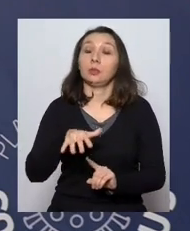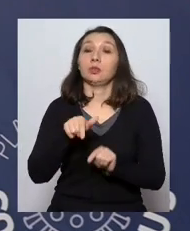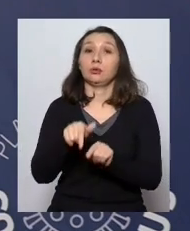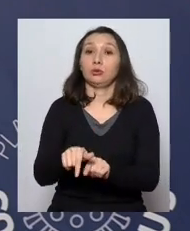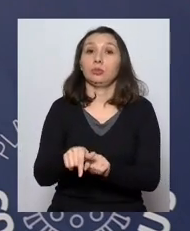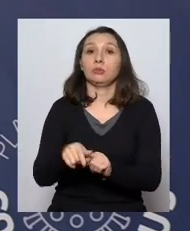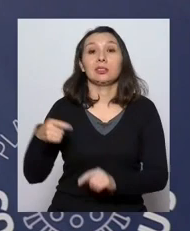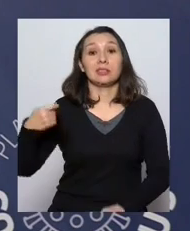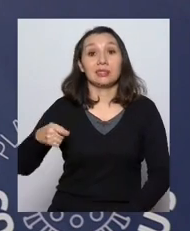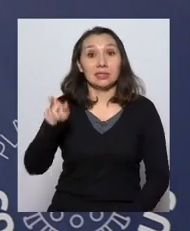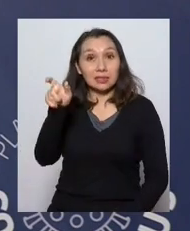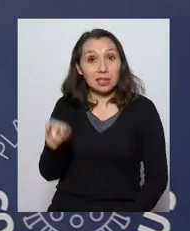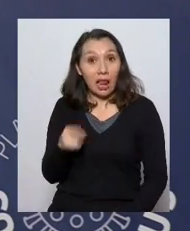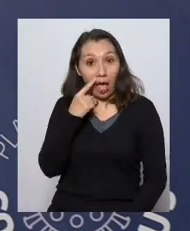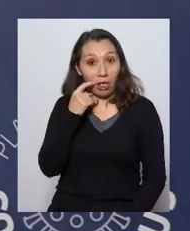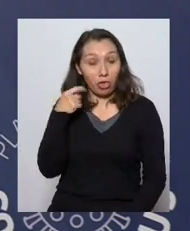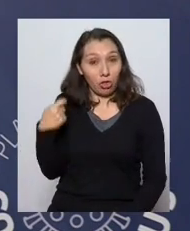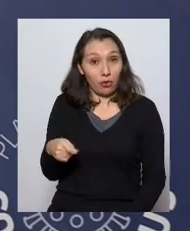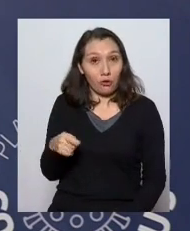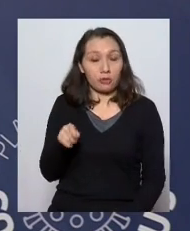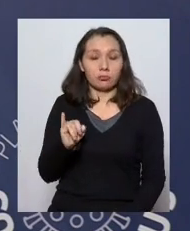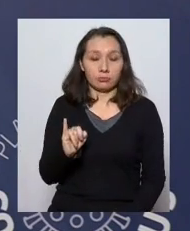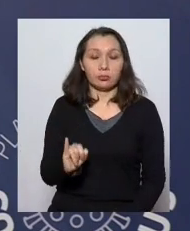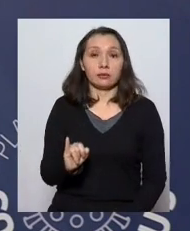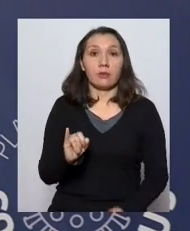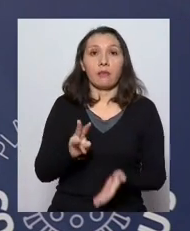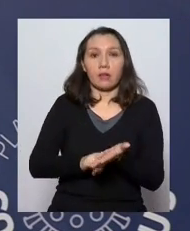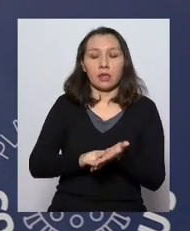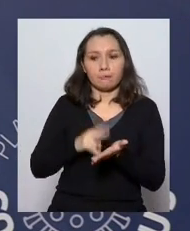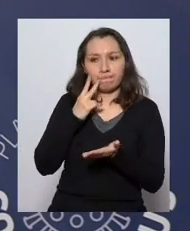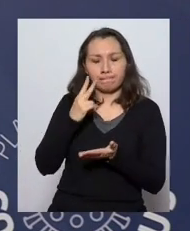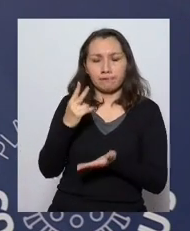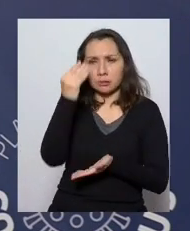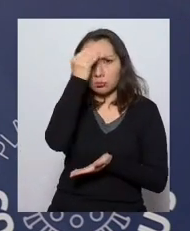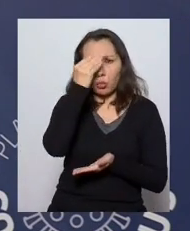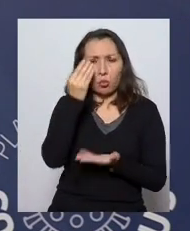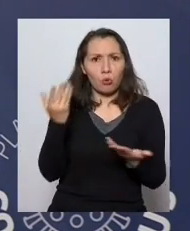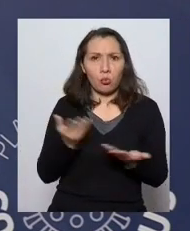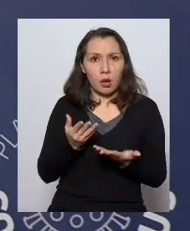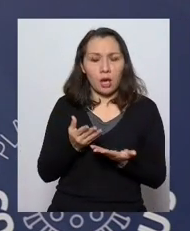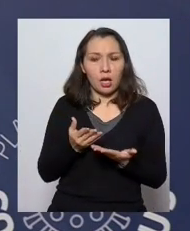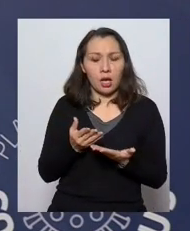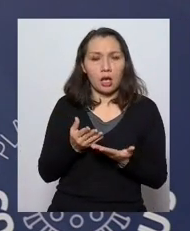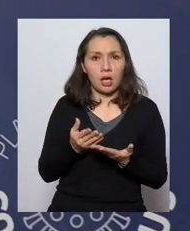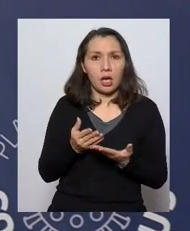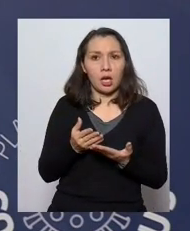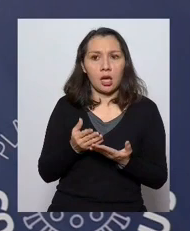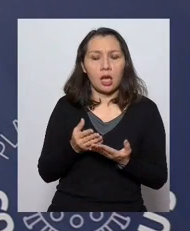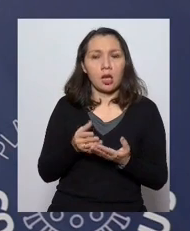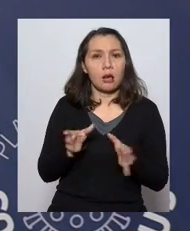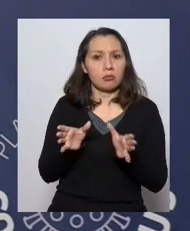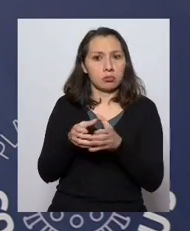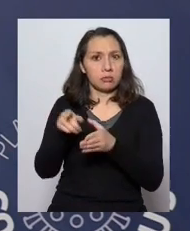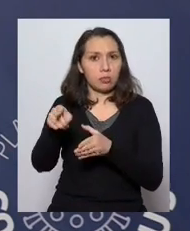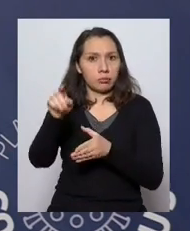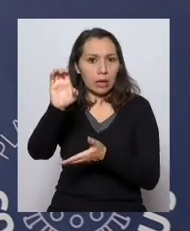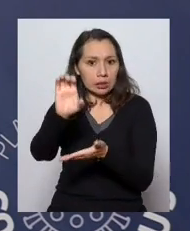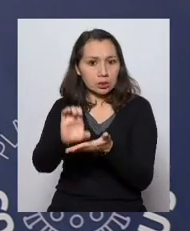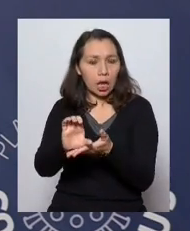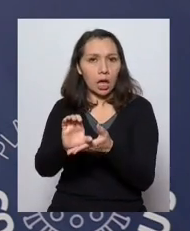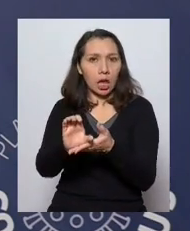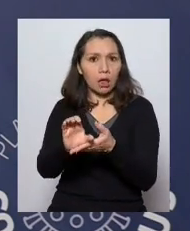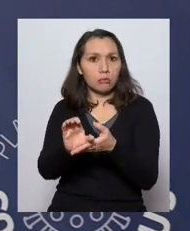senador que usted me plantea efectivamente nos preocupa por ser un organismo del estado